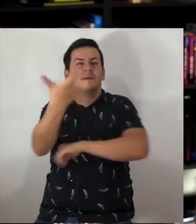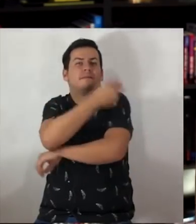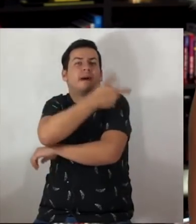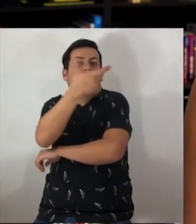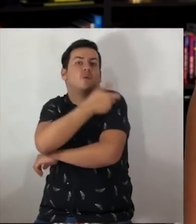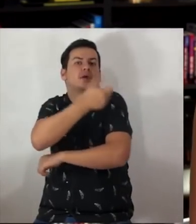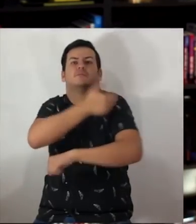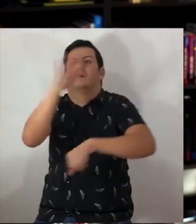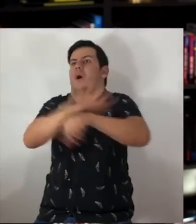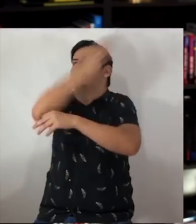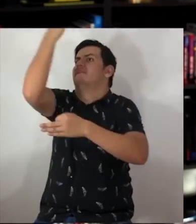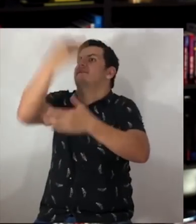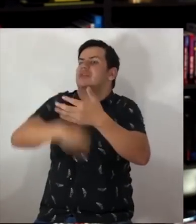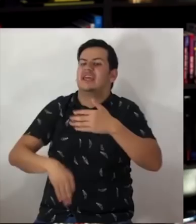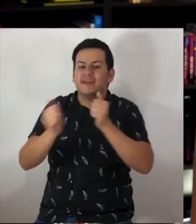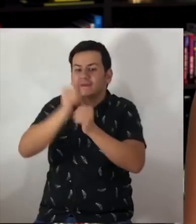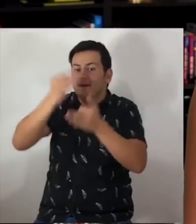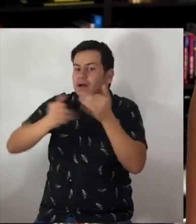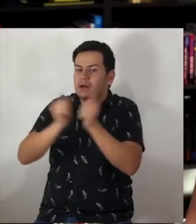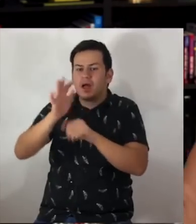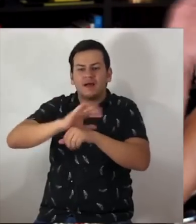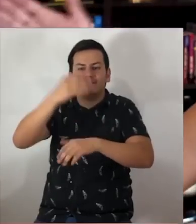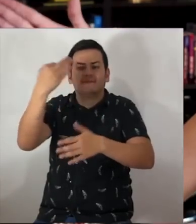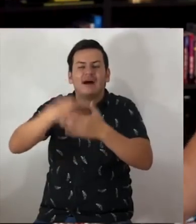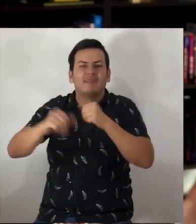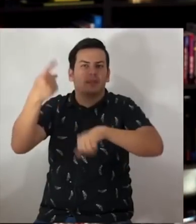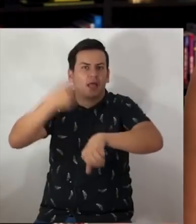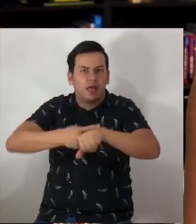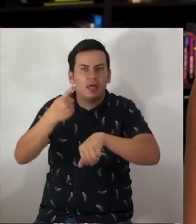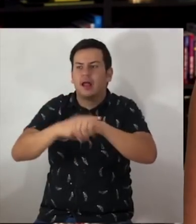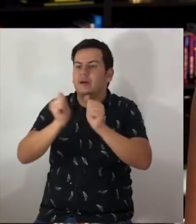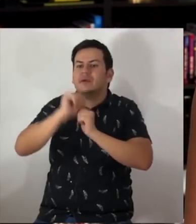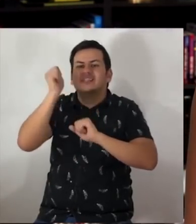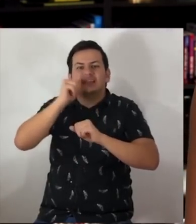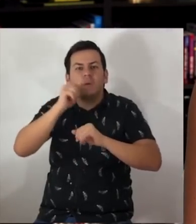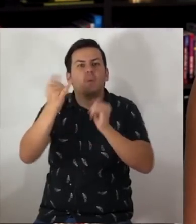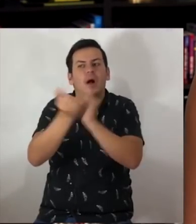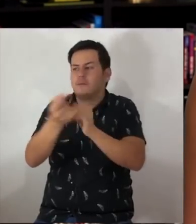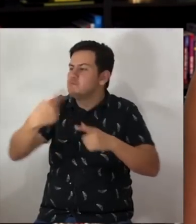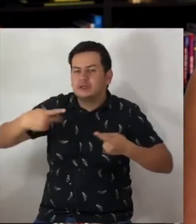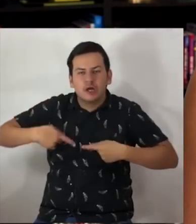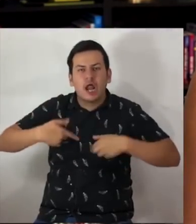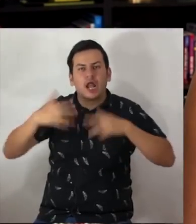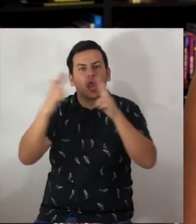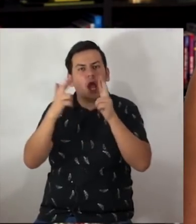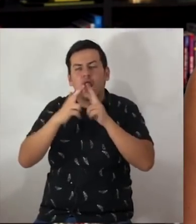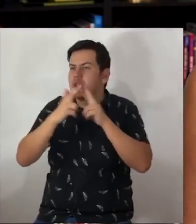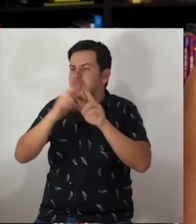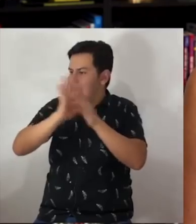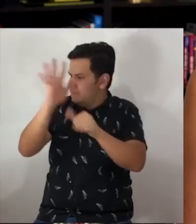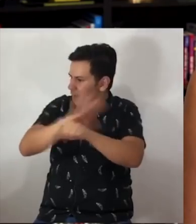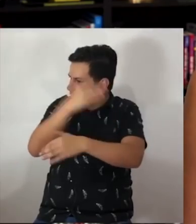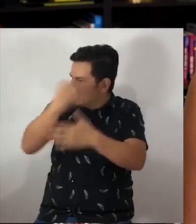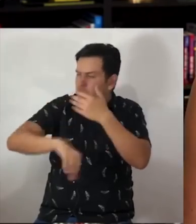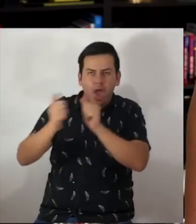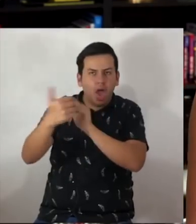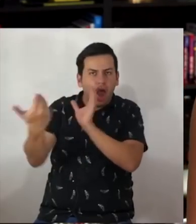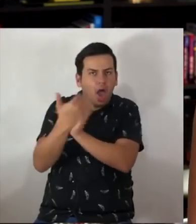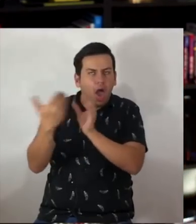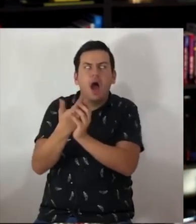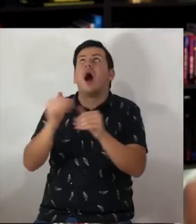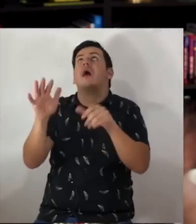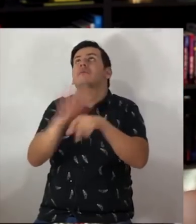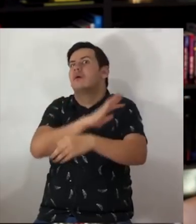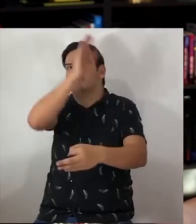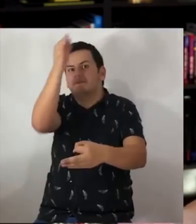por fin con su cantaleta de que nunca se van a enfermar. Los religiosos también por fin nos unimos como sociedad. Piensen también en eso